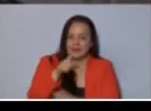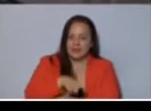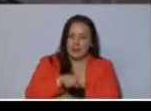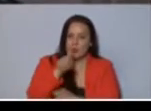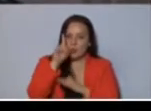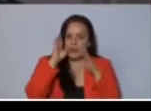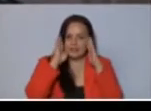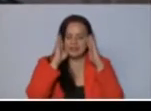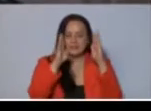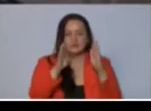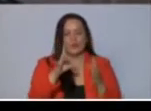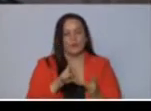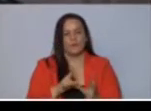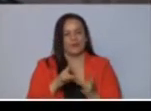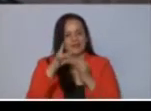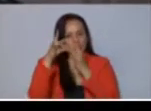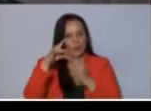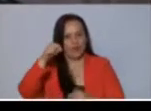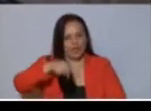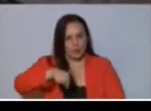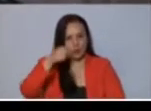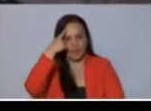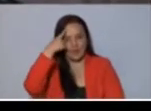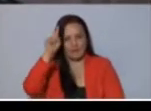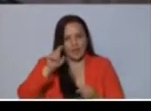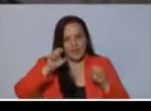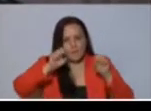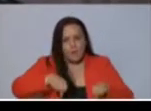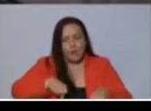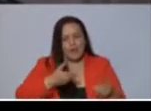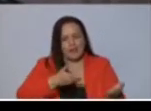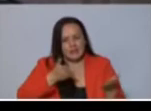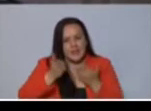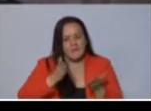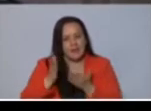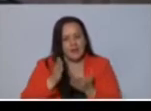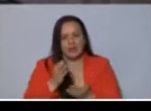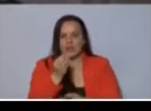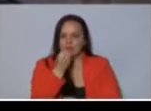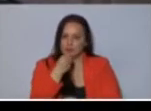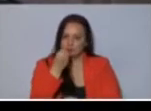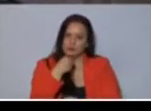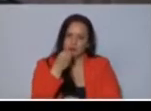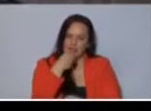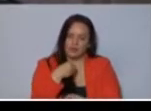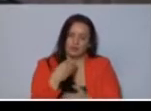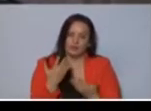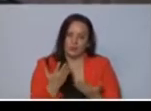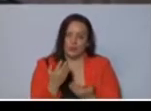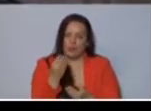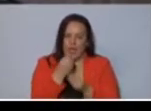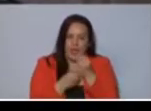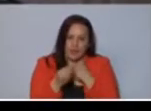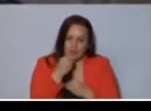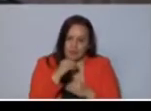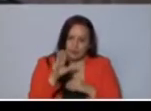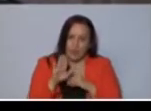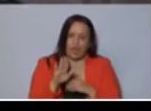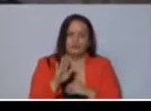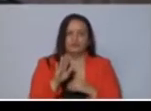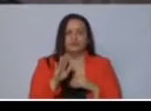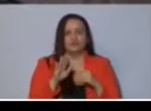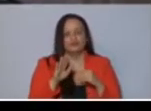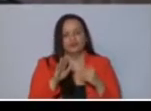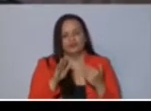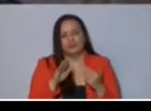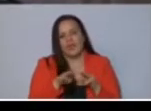atención muy particular hoy para llevar cuando menos el sustento y el alimento a sus